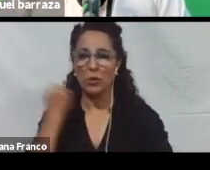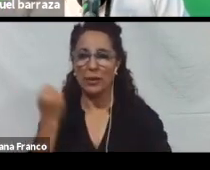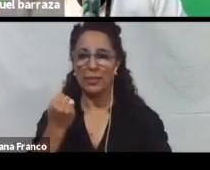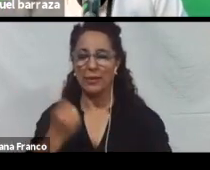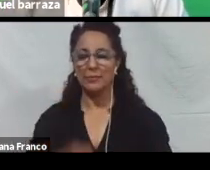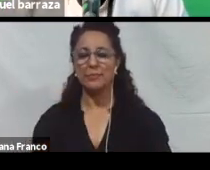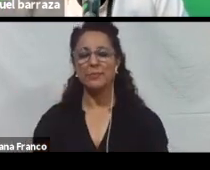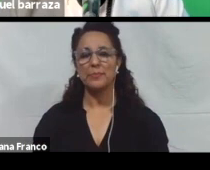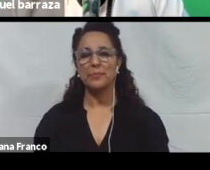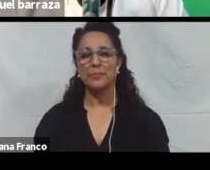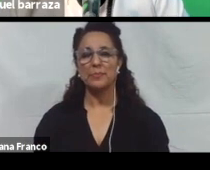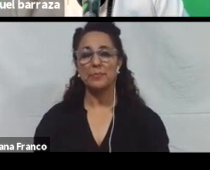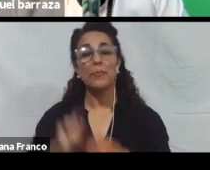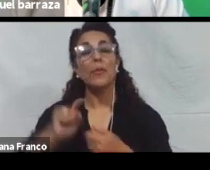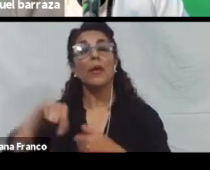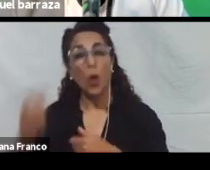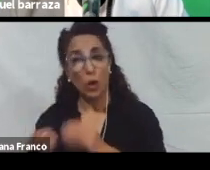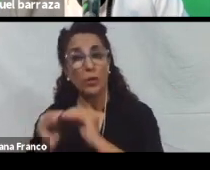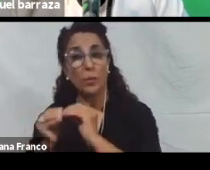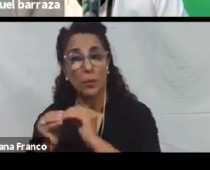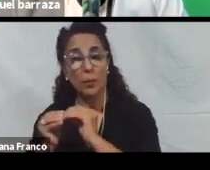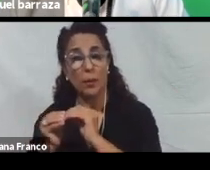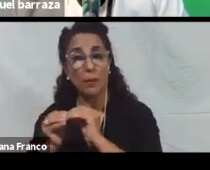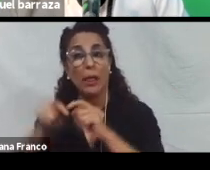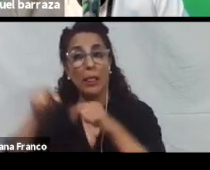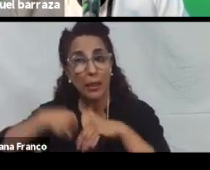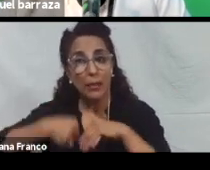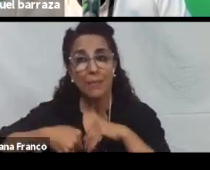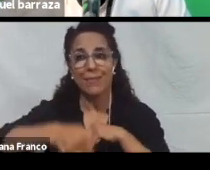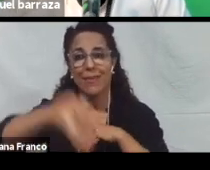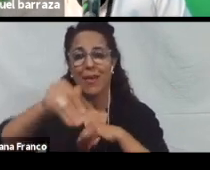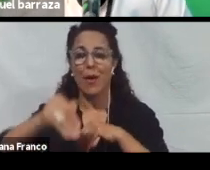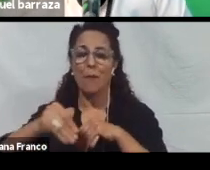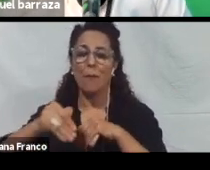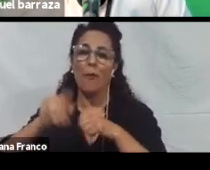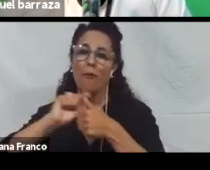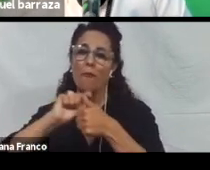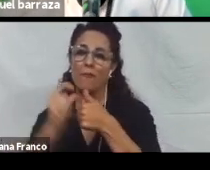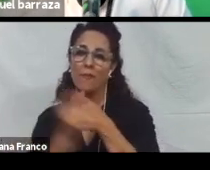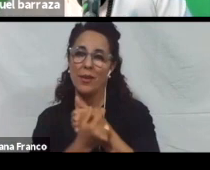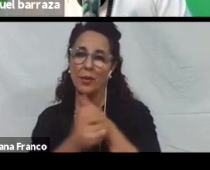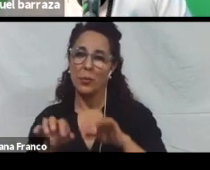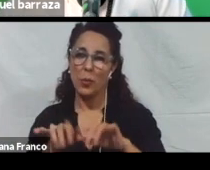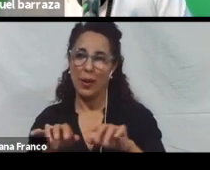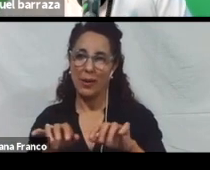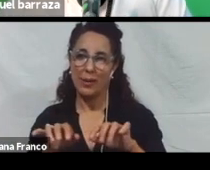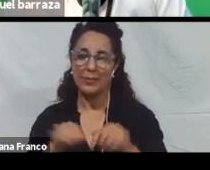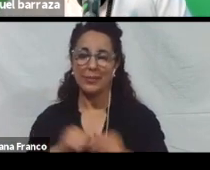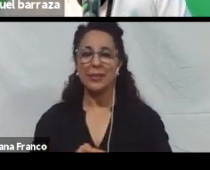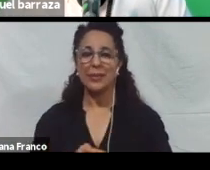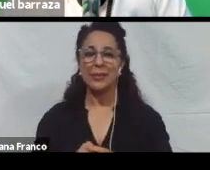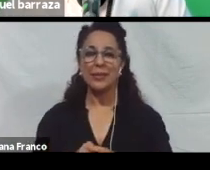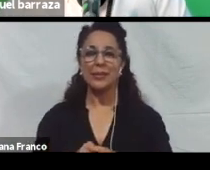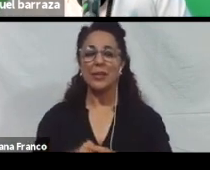Otras complicaciones. Sobre todo. En estos tiempos virtuales. Son cuando se utilizan. Herramientas virtuales. Como